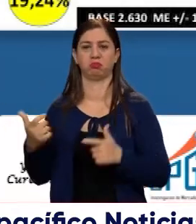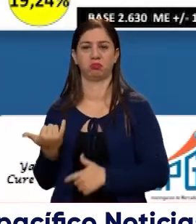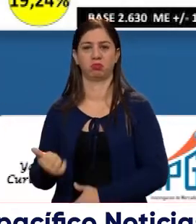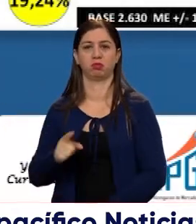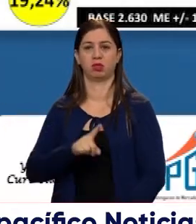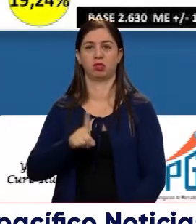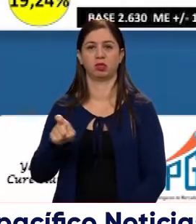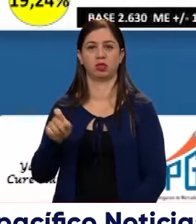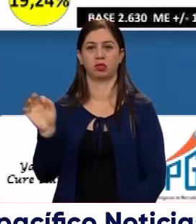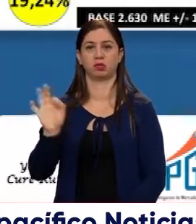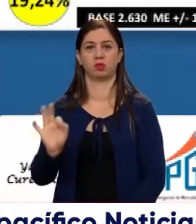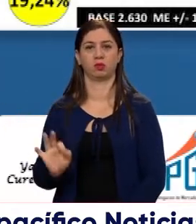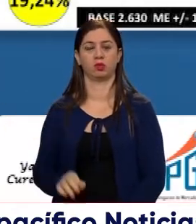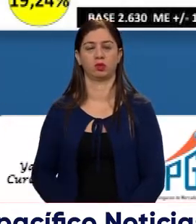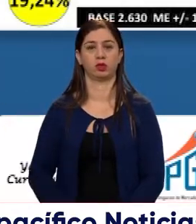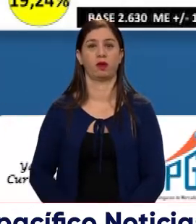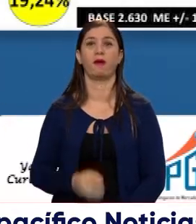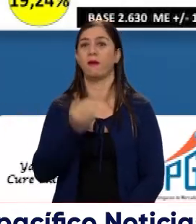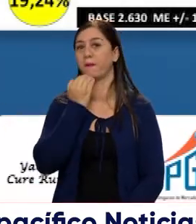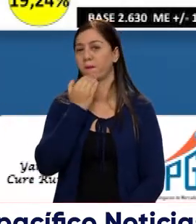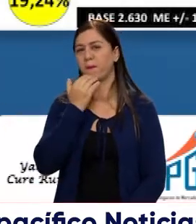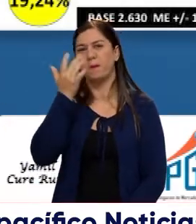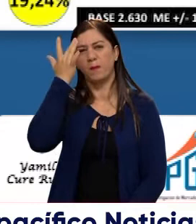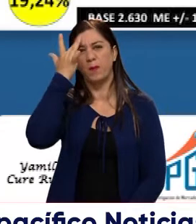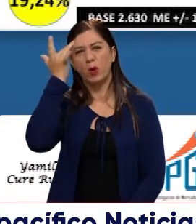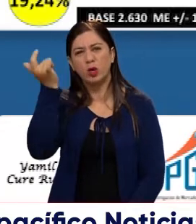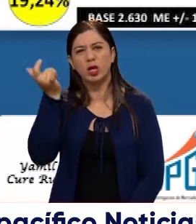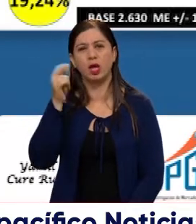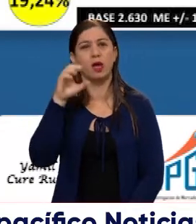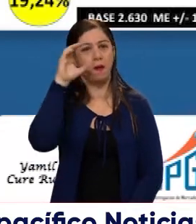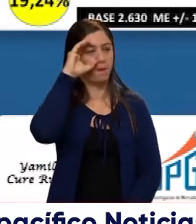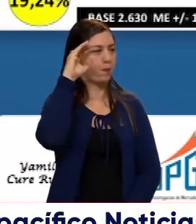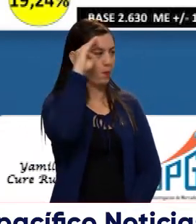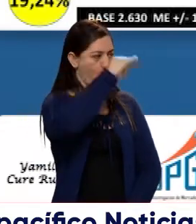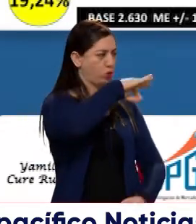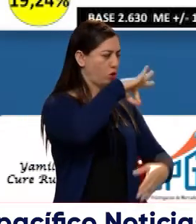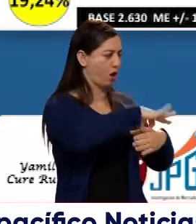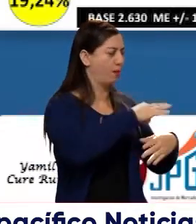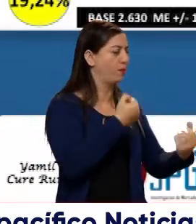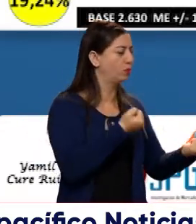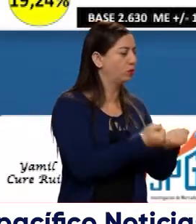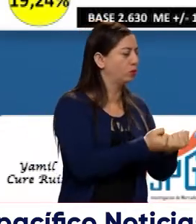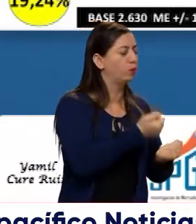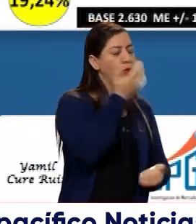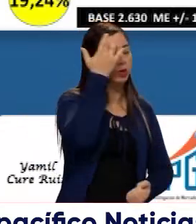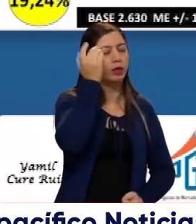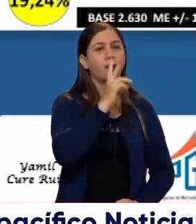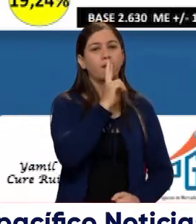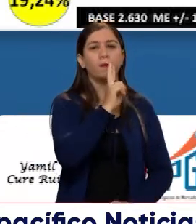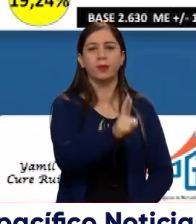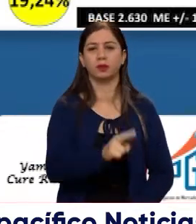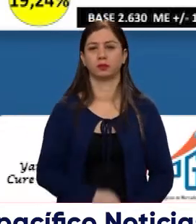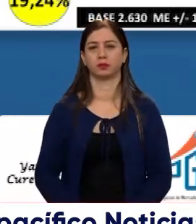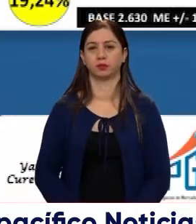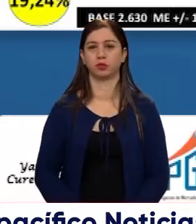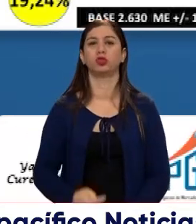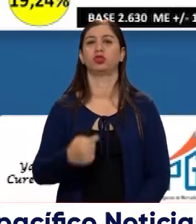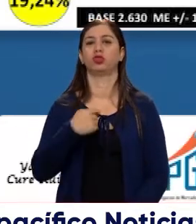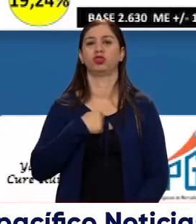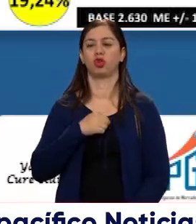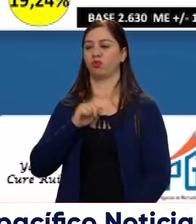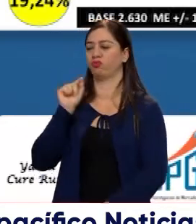,20%. En el caso del ¿Por qué vota por Gustavo Petro? Las respuestas fueron, porque soy